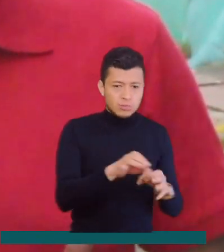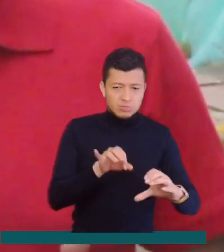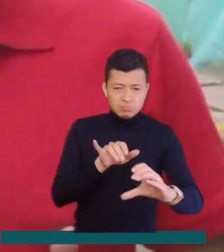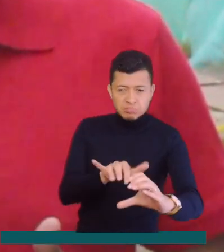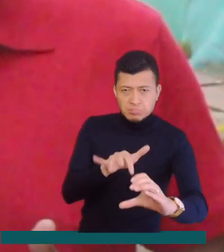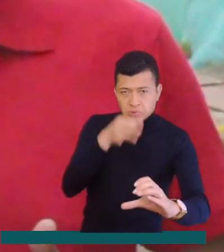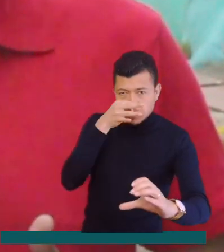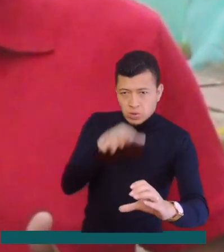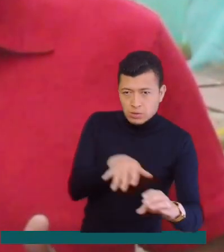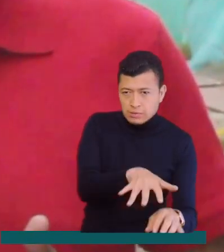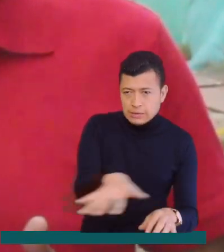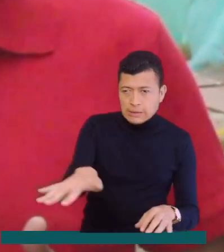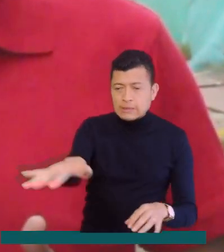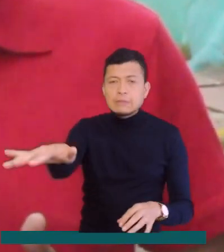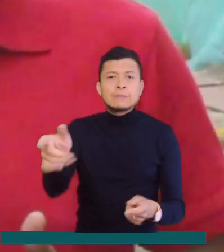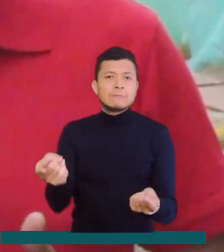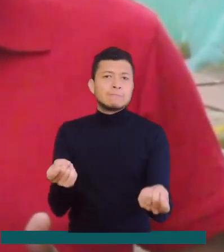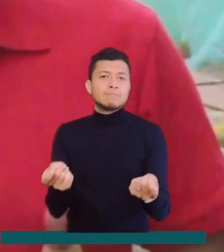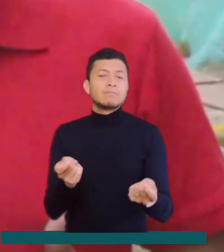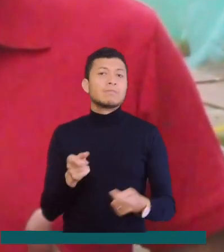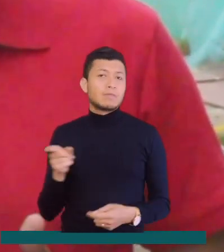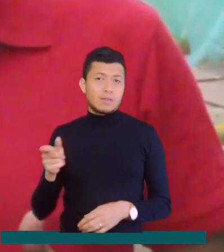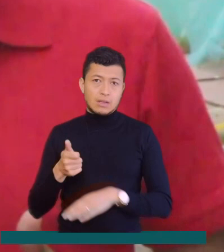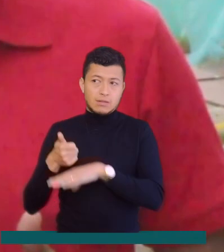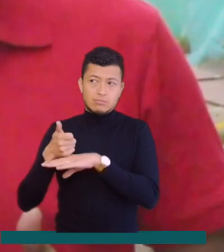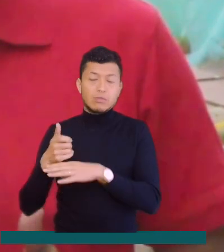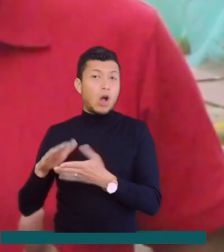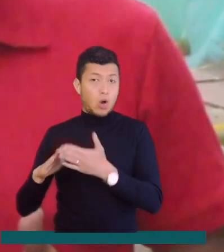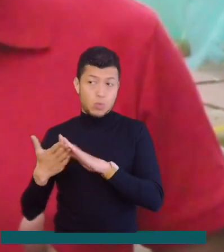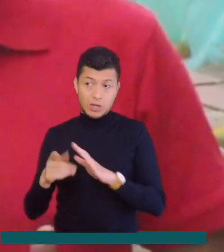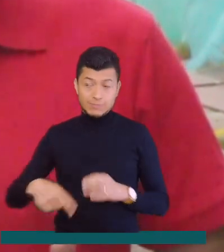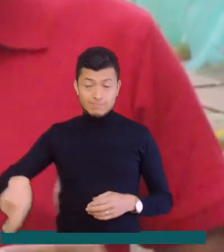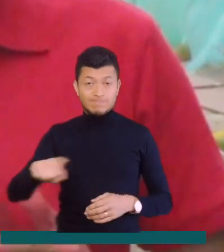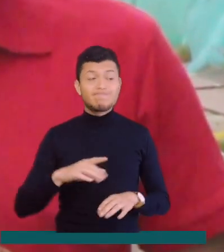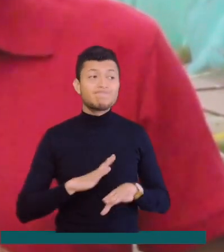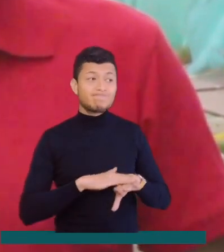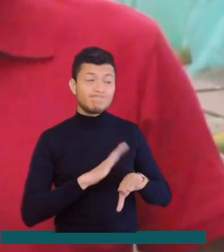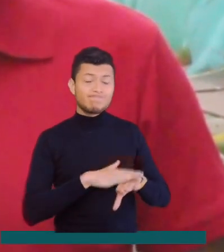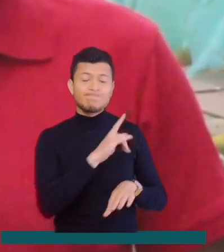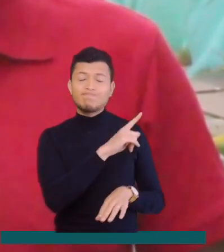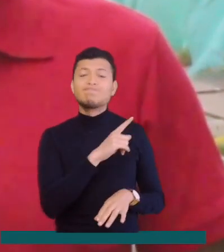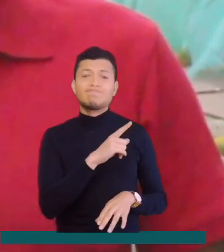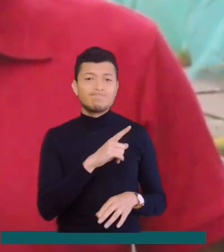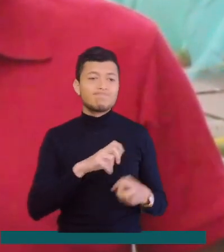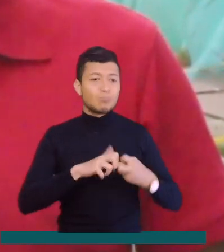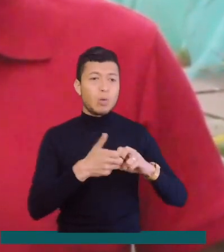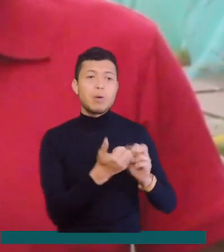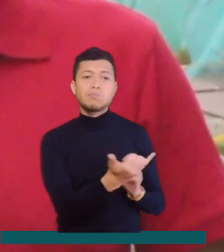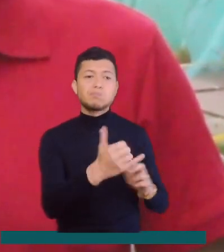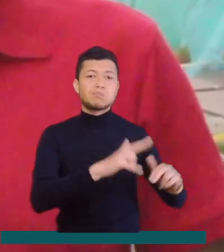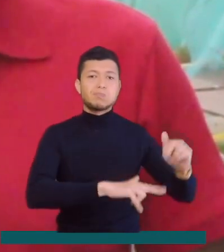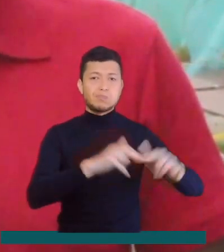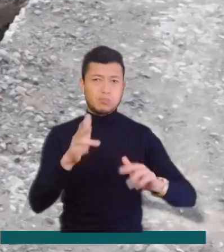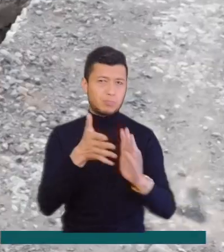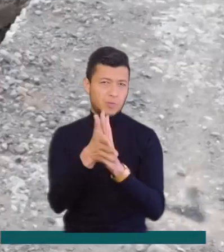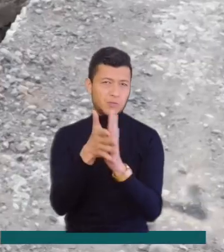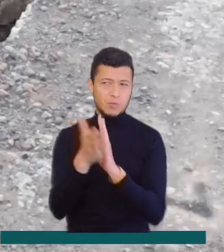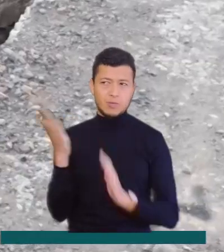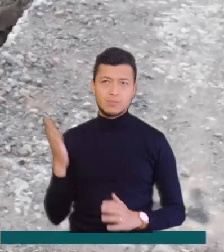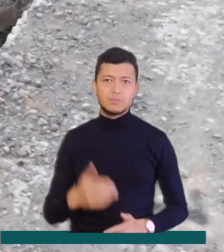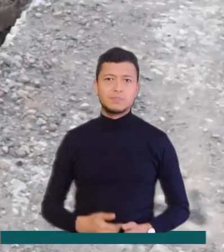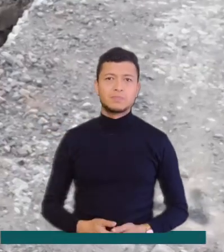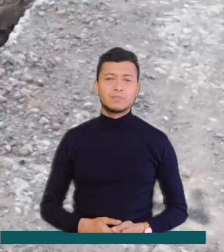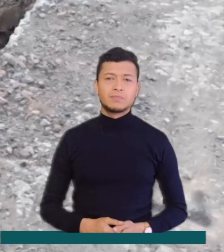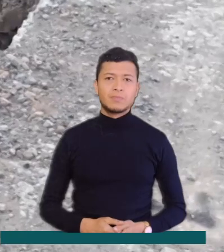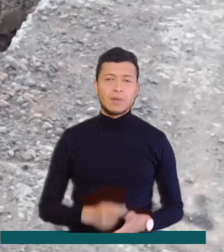aunque la comunidad ha dado a conocer algunos inconvenientes presentes en estas obras. Veamos el siguiente informe. El